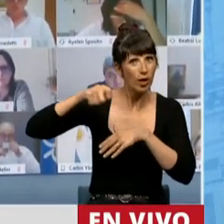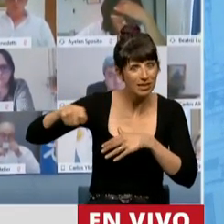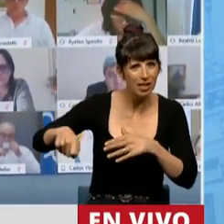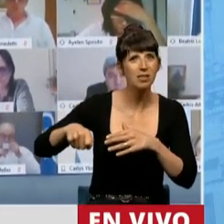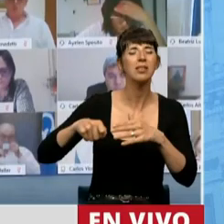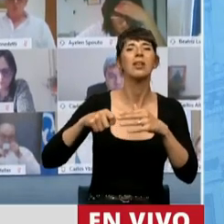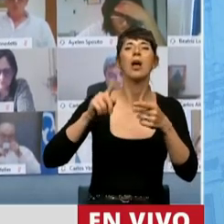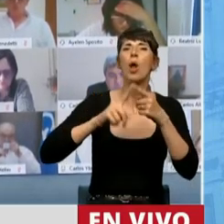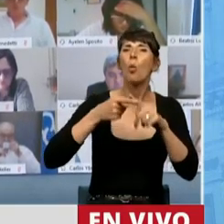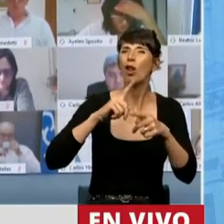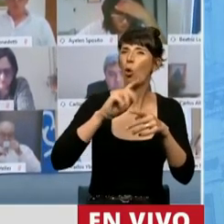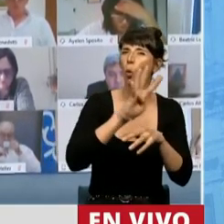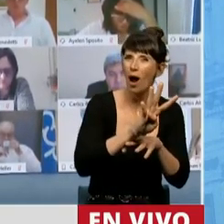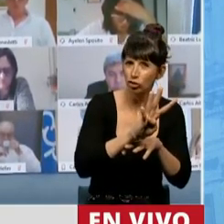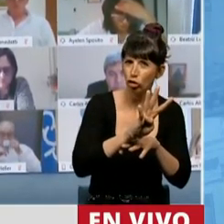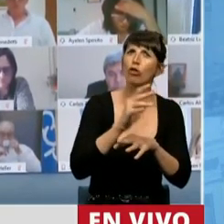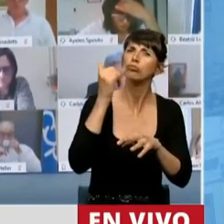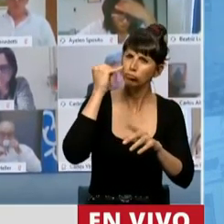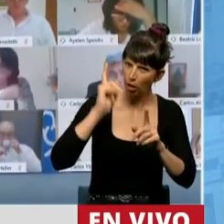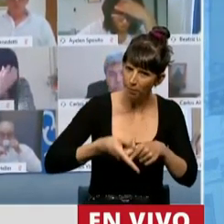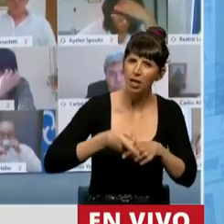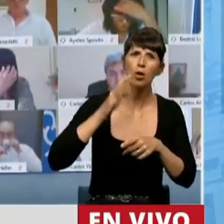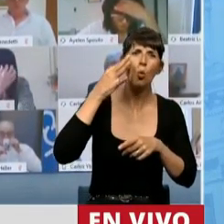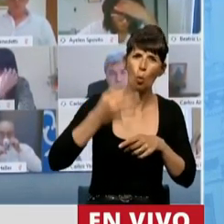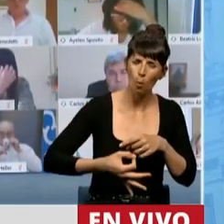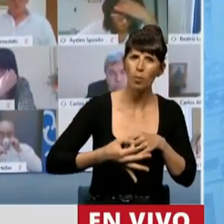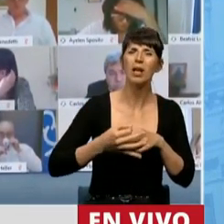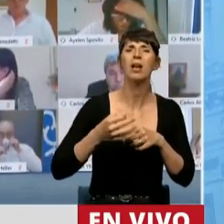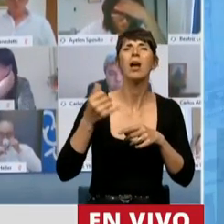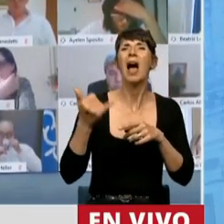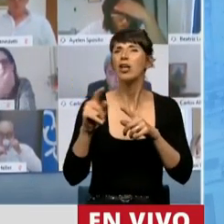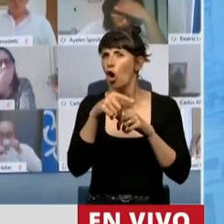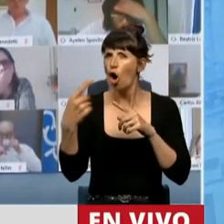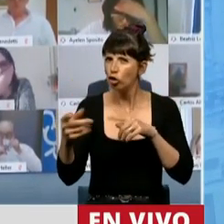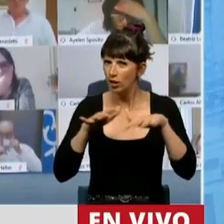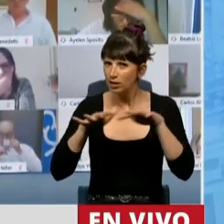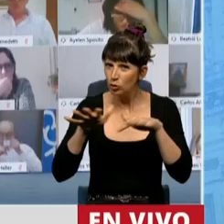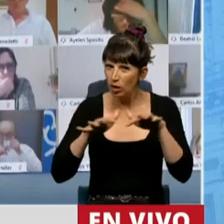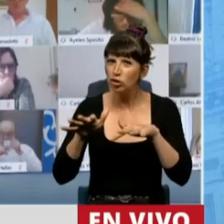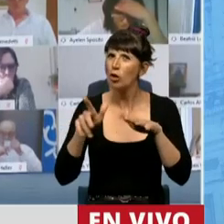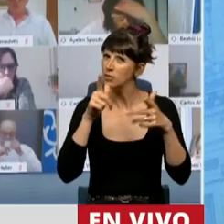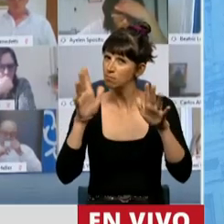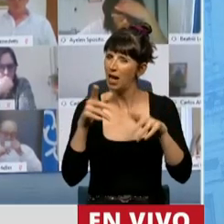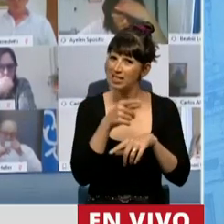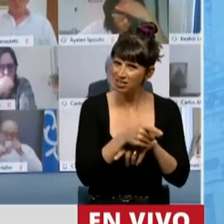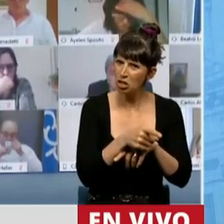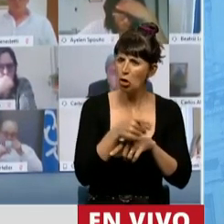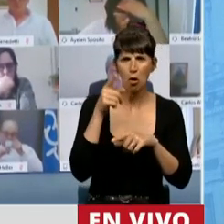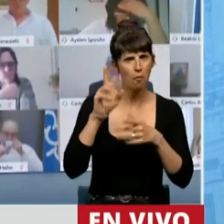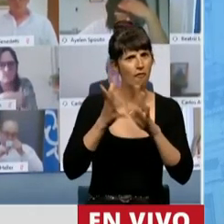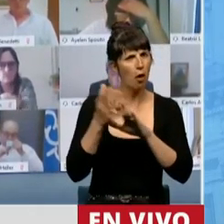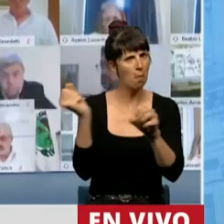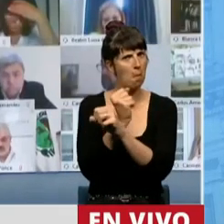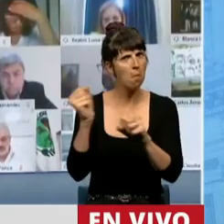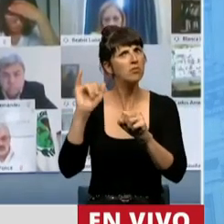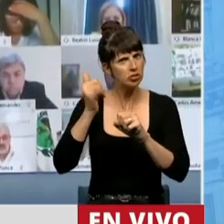habido una acordada posterior que en uno de los casos y en los demás casos que son análogos se ratificó la